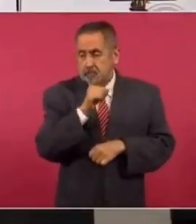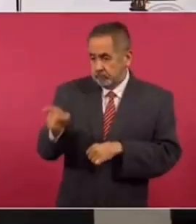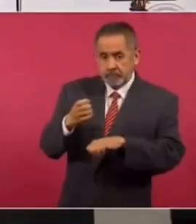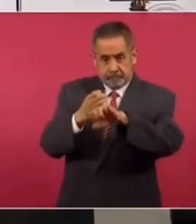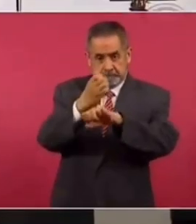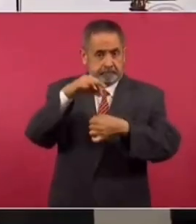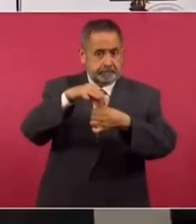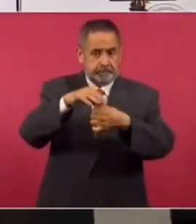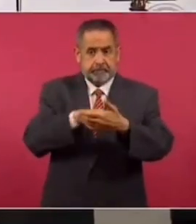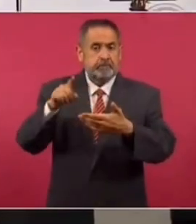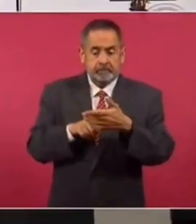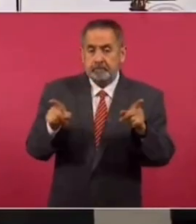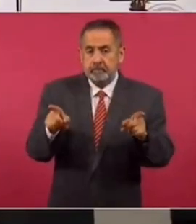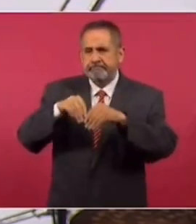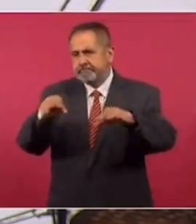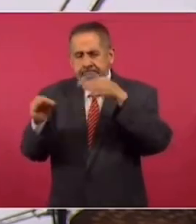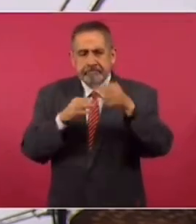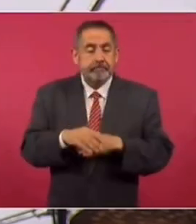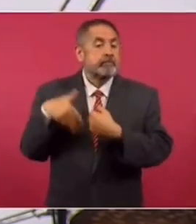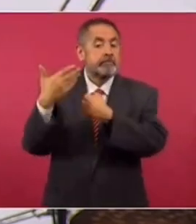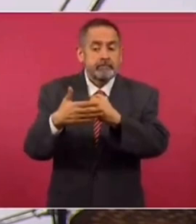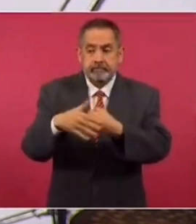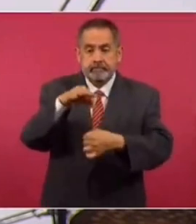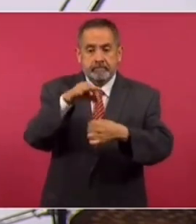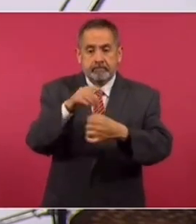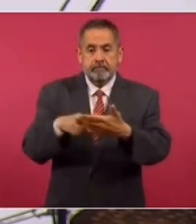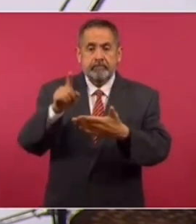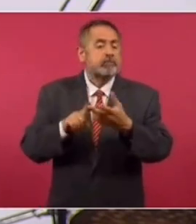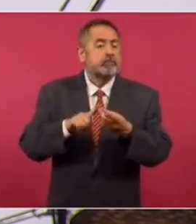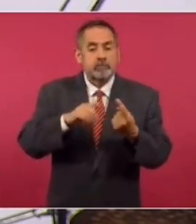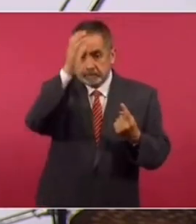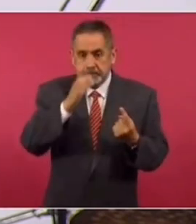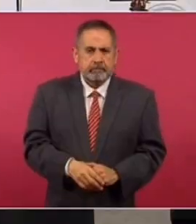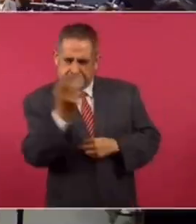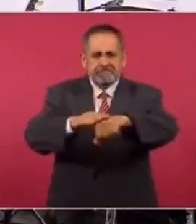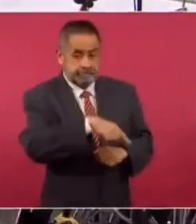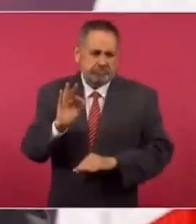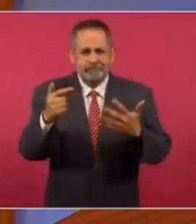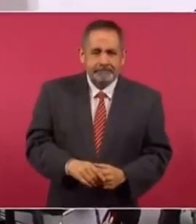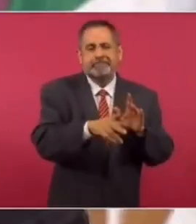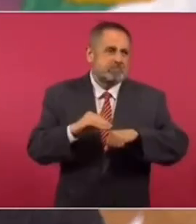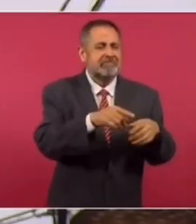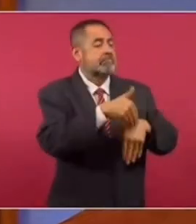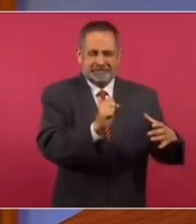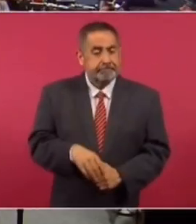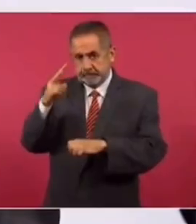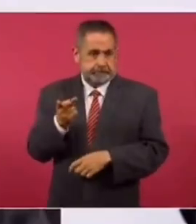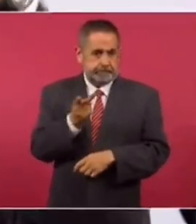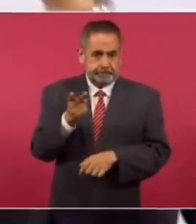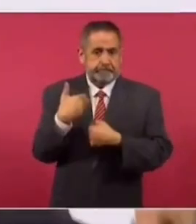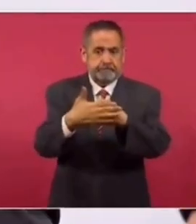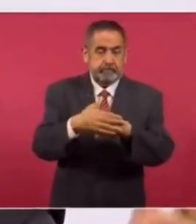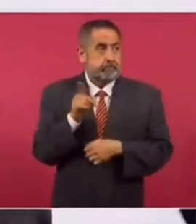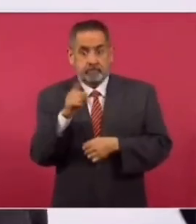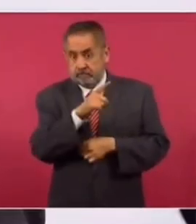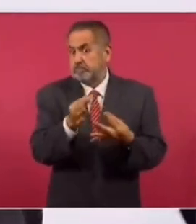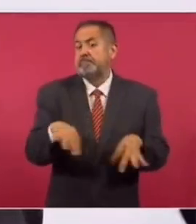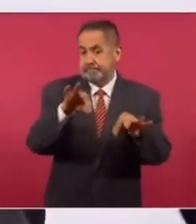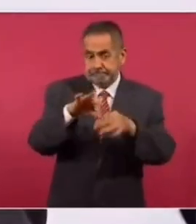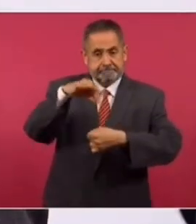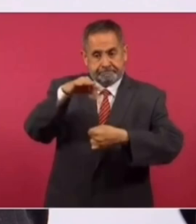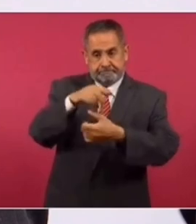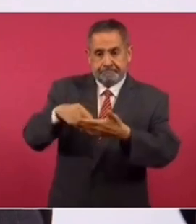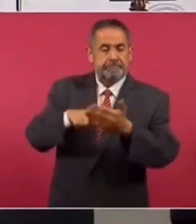una repercusión política en lo nacional. Hay elecciones en Coahuila y en el Estado de México. Unos momentos después... Las dos son importantes,